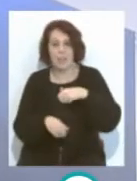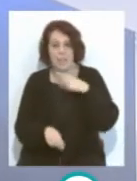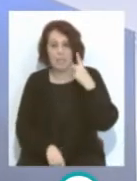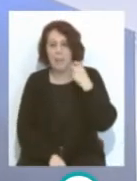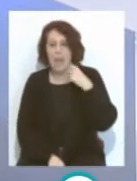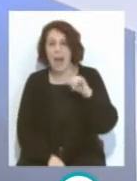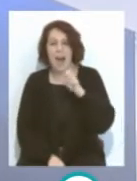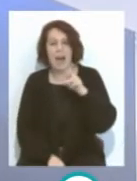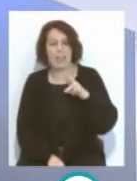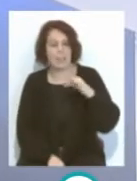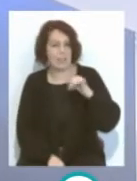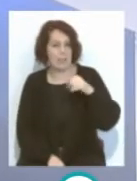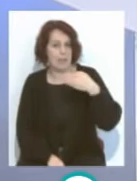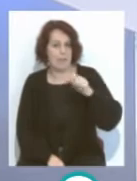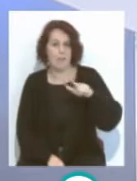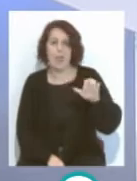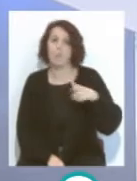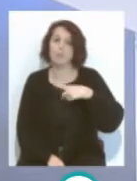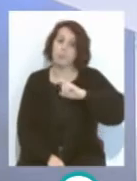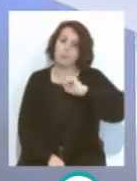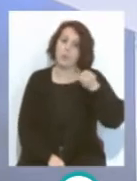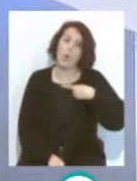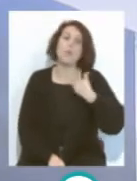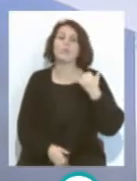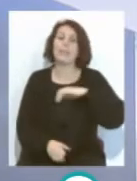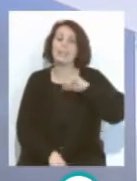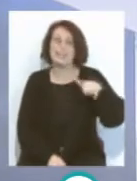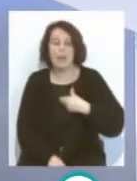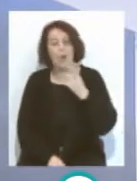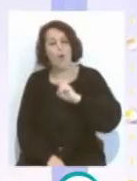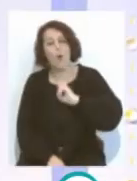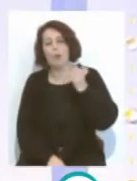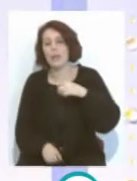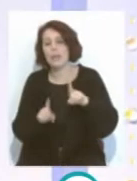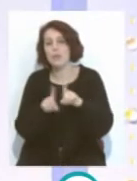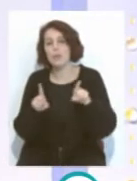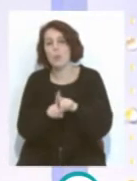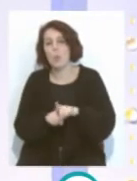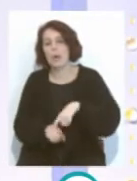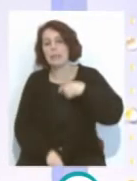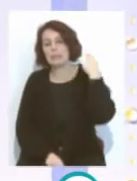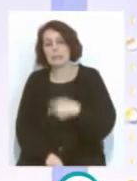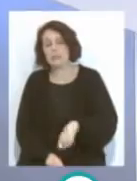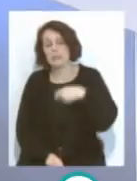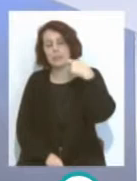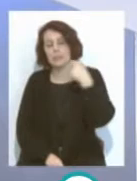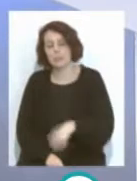porque una cosa es estar ofuscado, estar cansado, y otra cosa es estar jartible. Eso quiere decir que ya está, te ha sobrepasado todo.